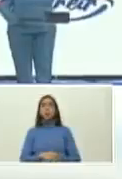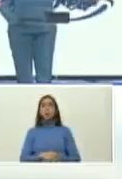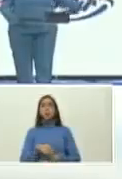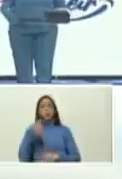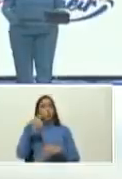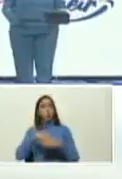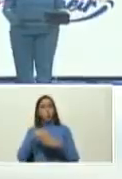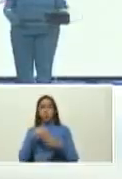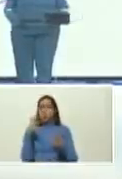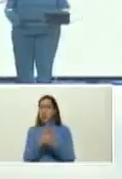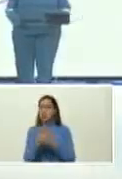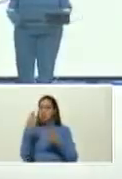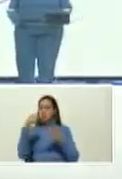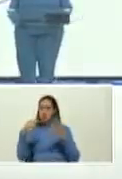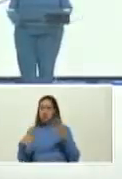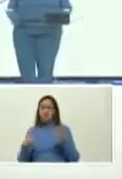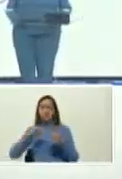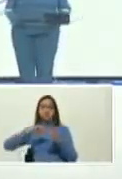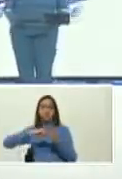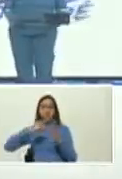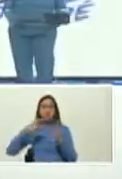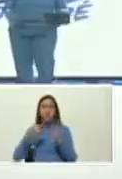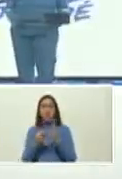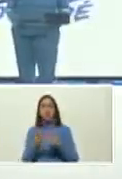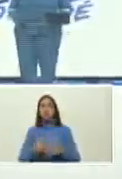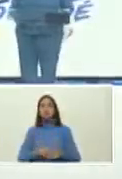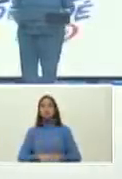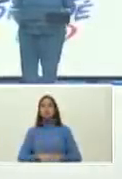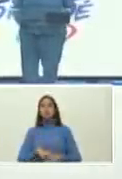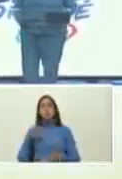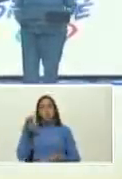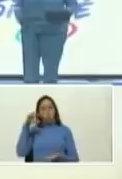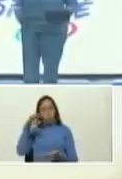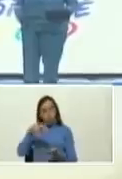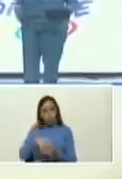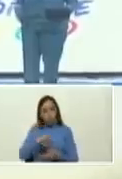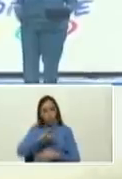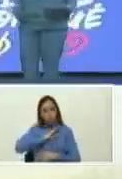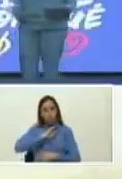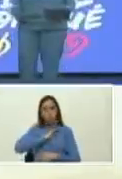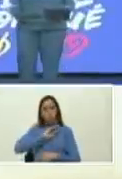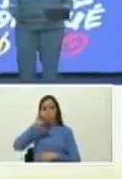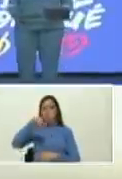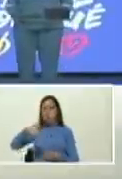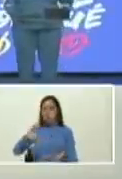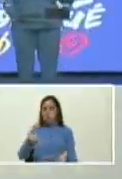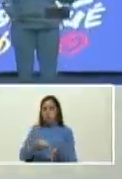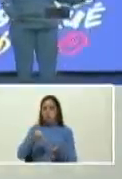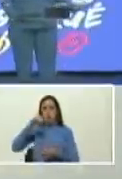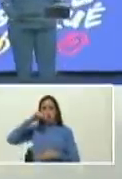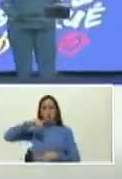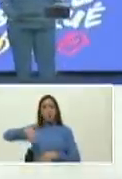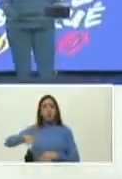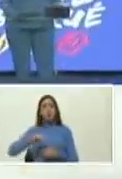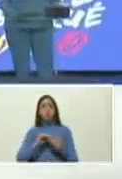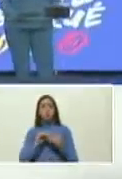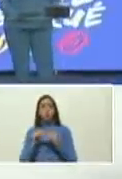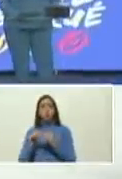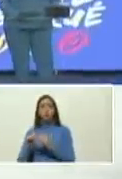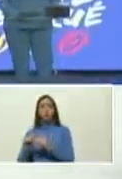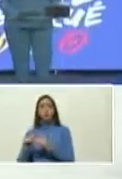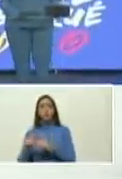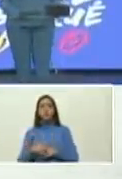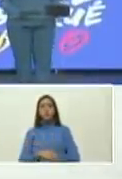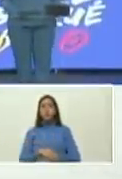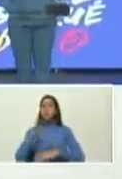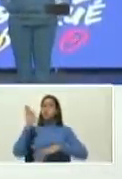significado es votar por su estado por su ciudad por su pueblo por su comunidad es el